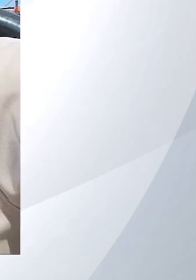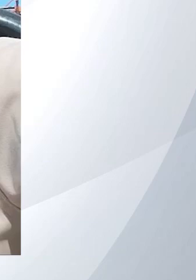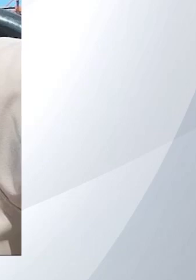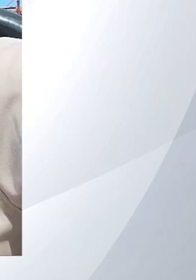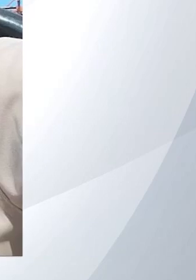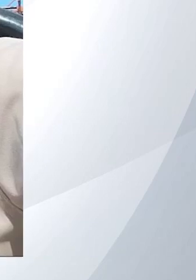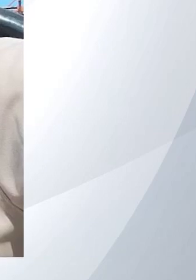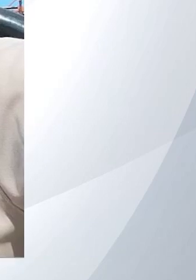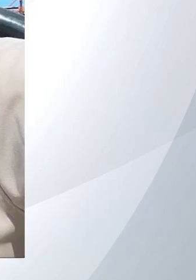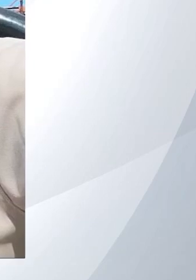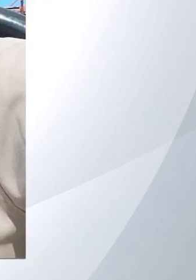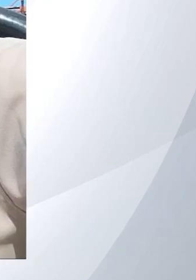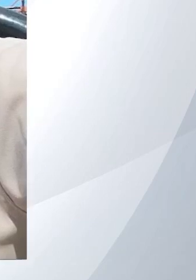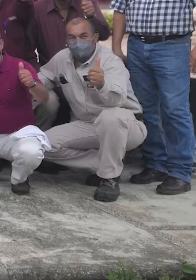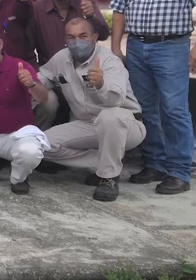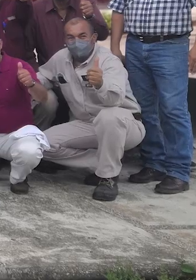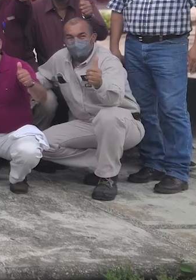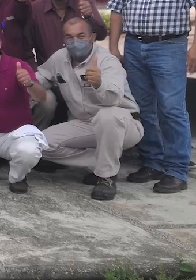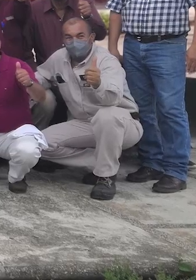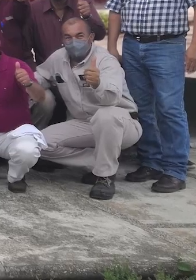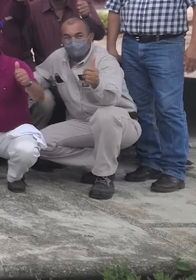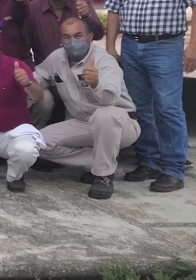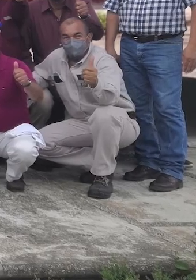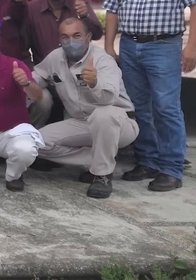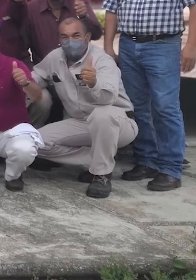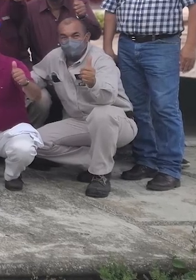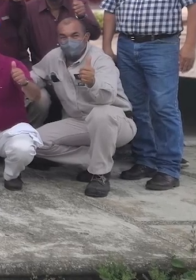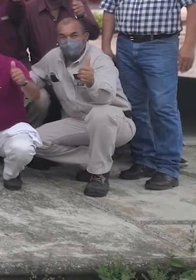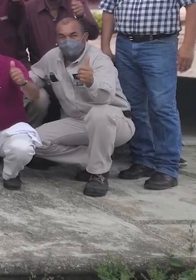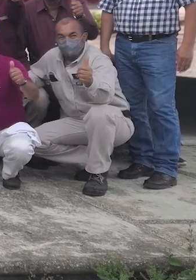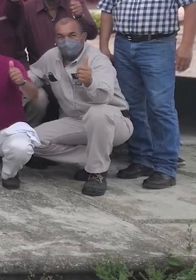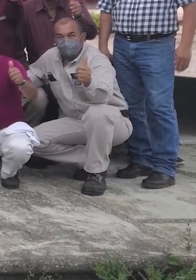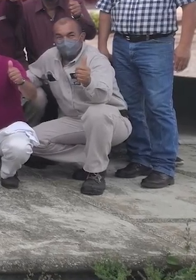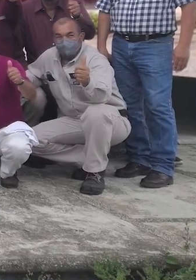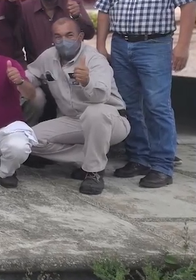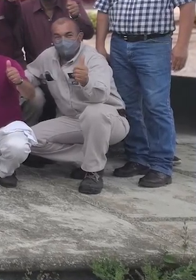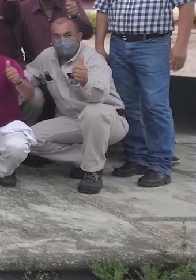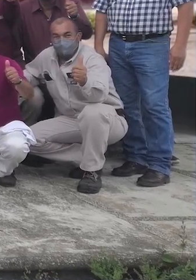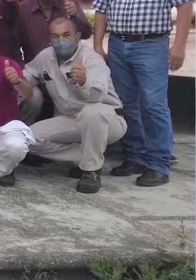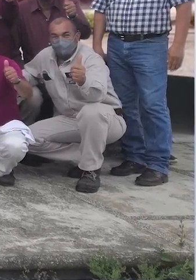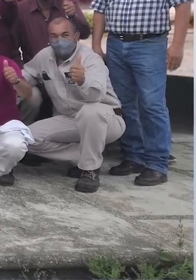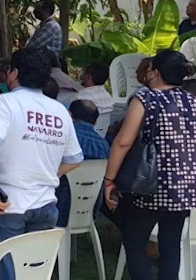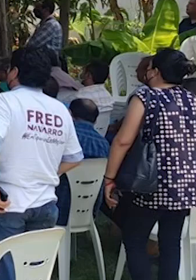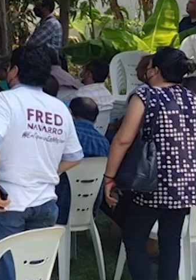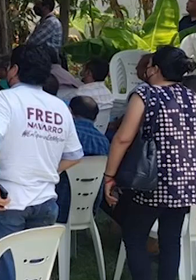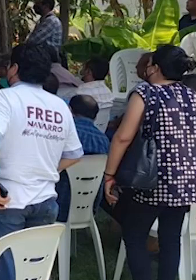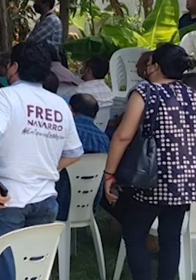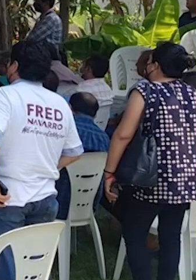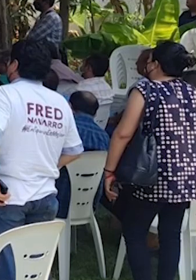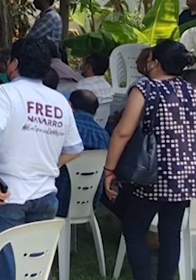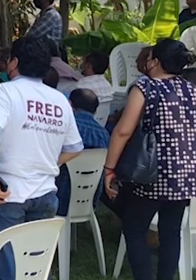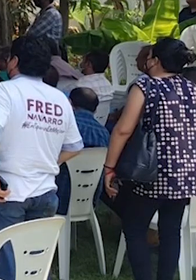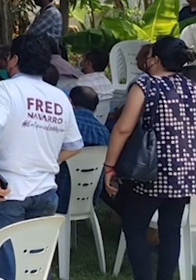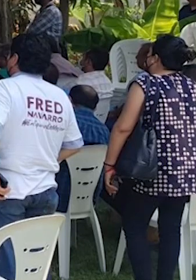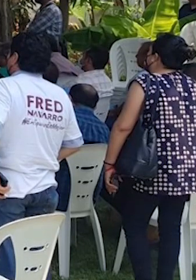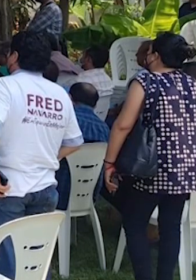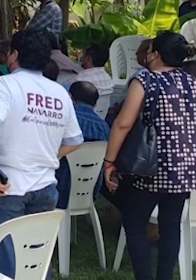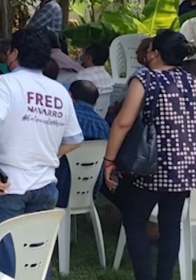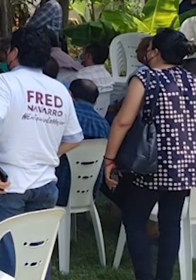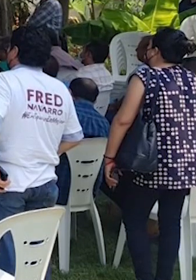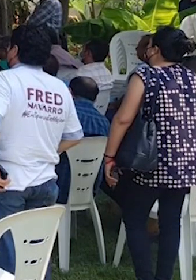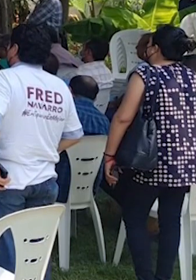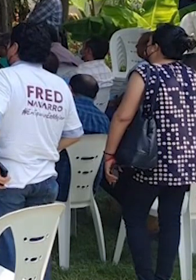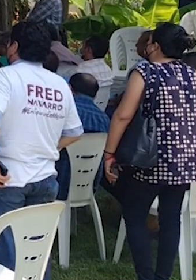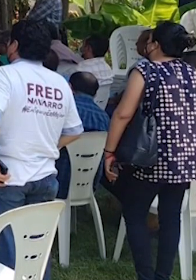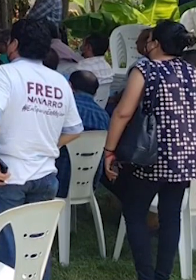Tendremos un sindicato también de campo y no un sindicato de oficina, donde nuestros funcionarios sindicales estén masticando nada